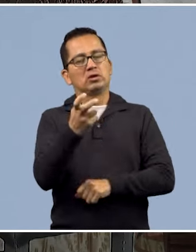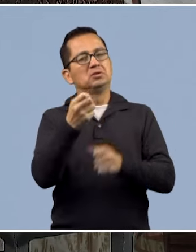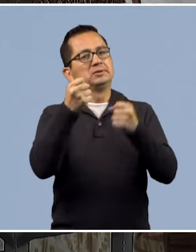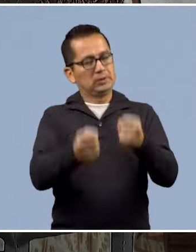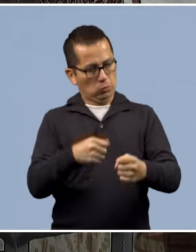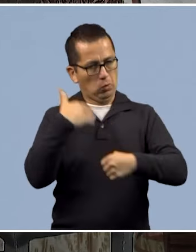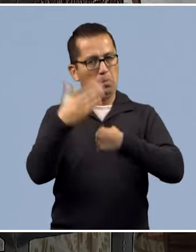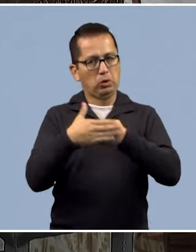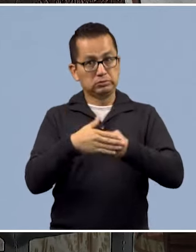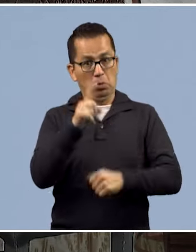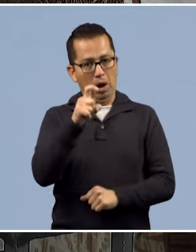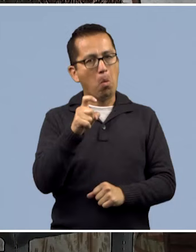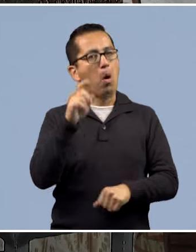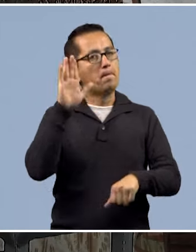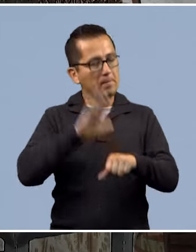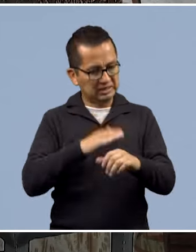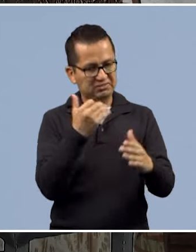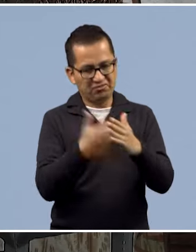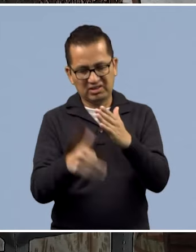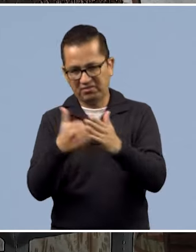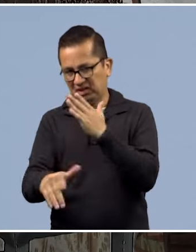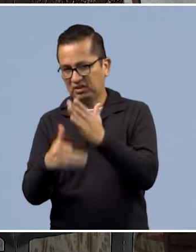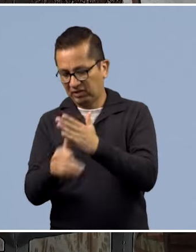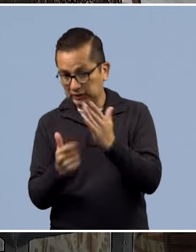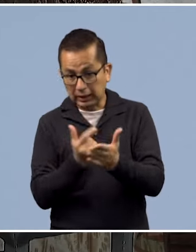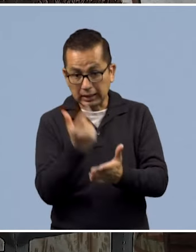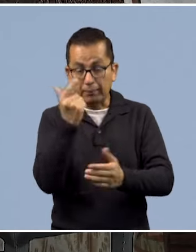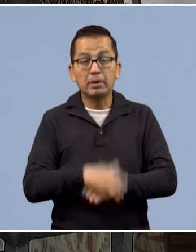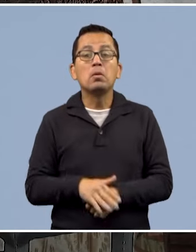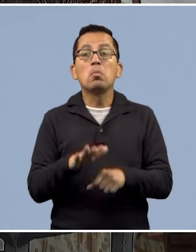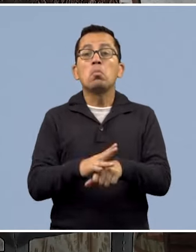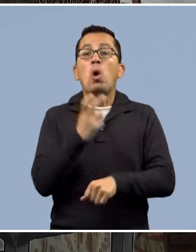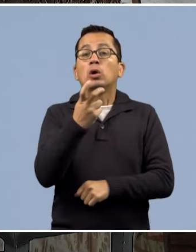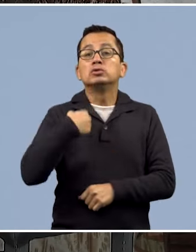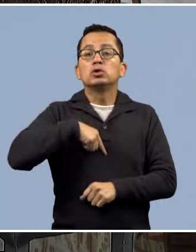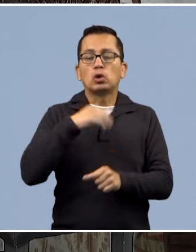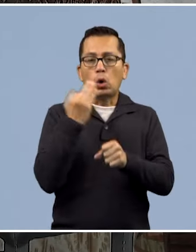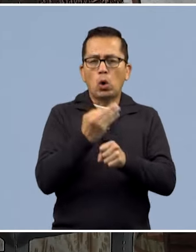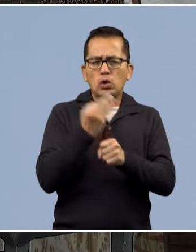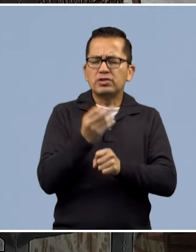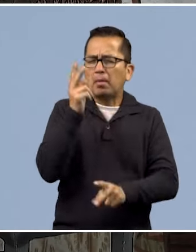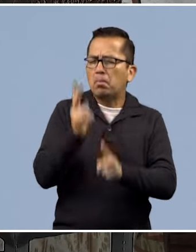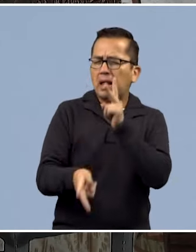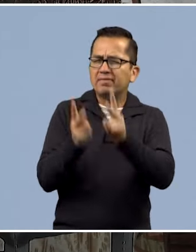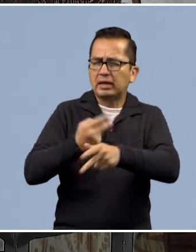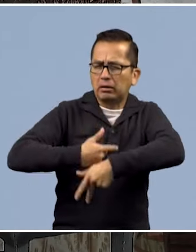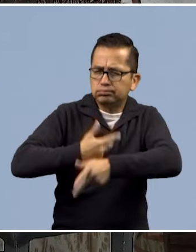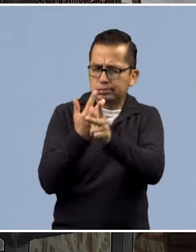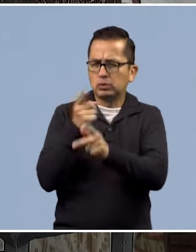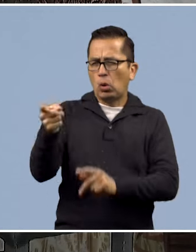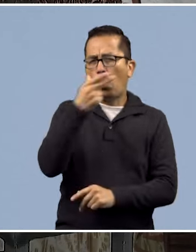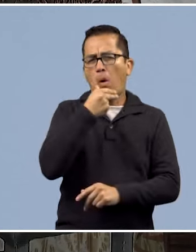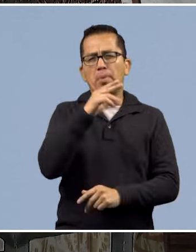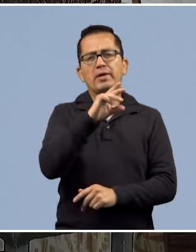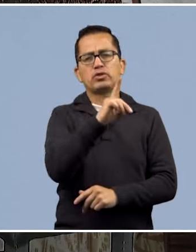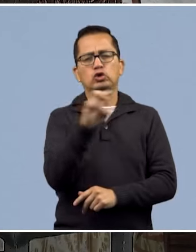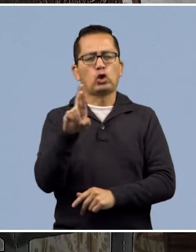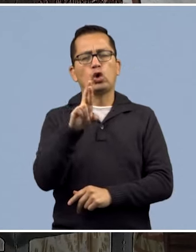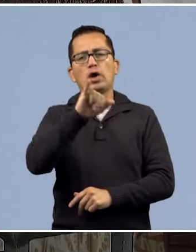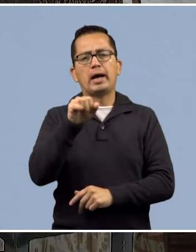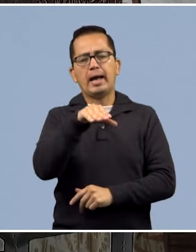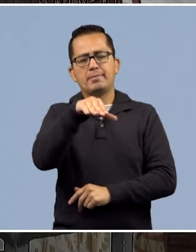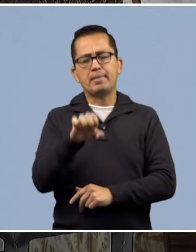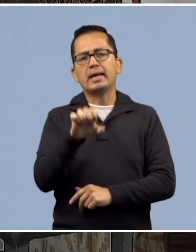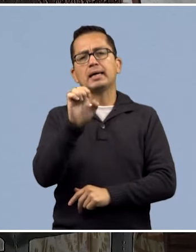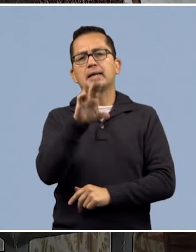que para entender más cómo es la distribución en esta parte del país y revisar en qué panorama nos encontramos, nos vamos a enlazar con el doctor Jaime Carrera.